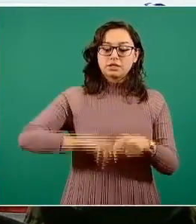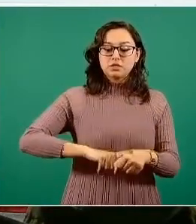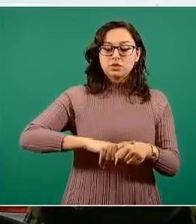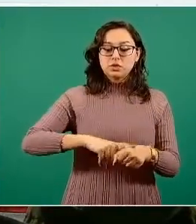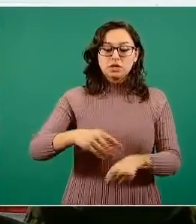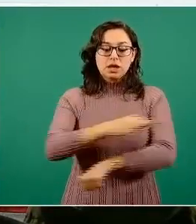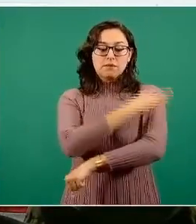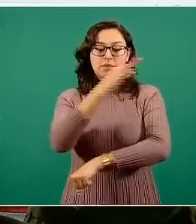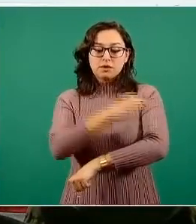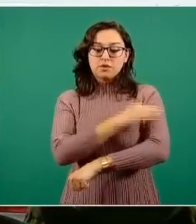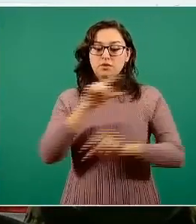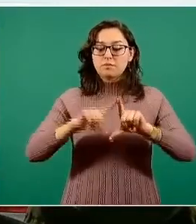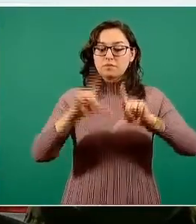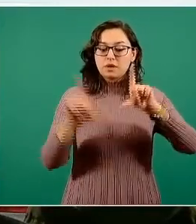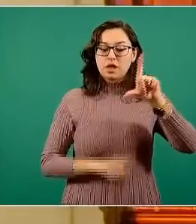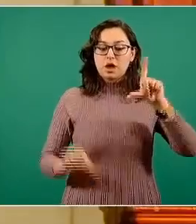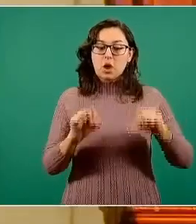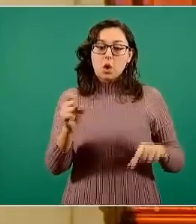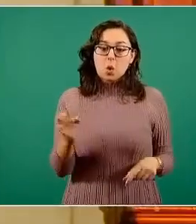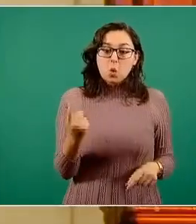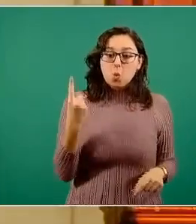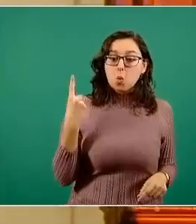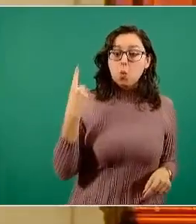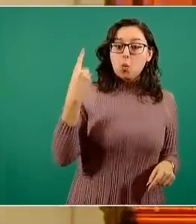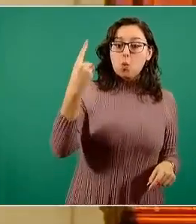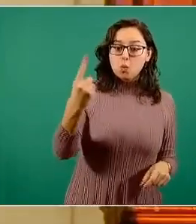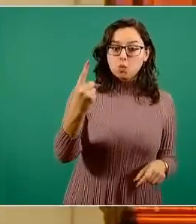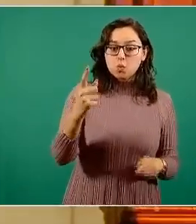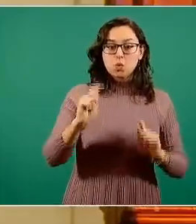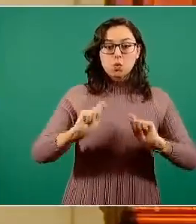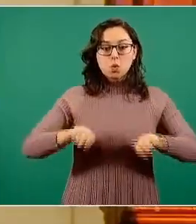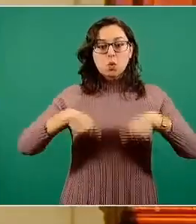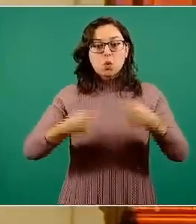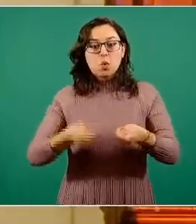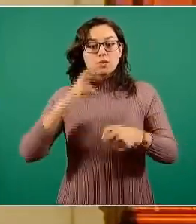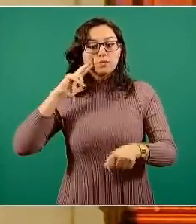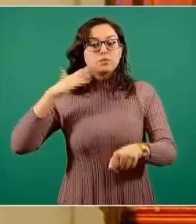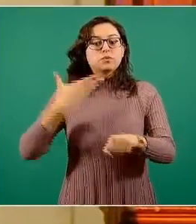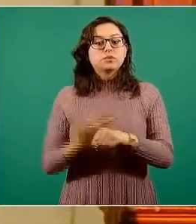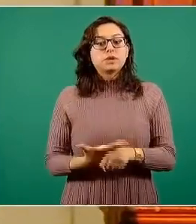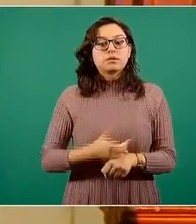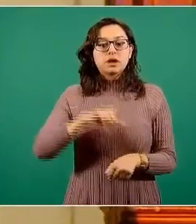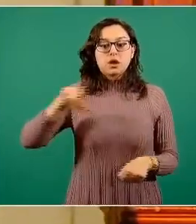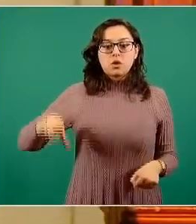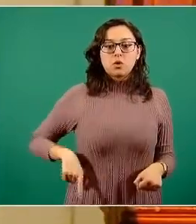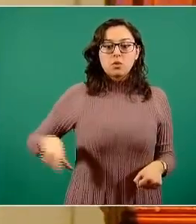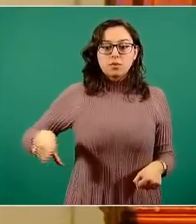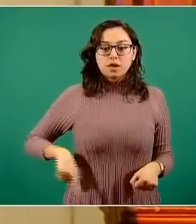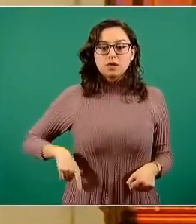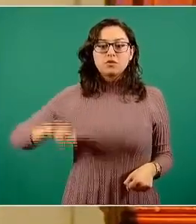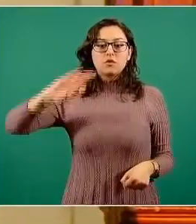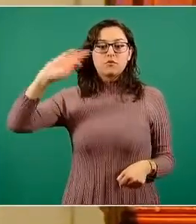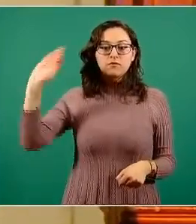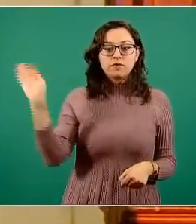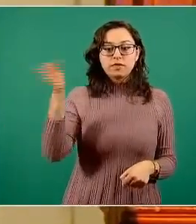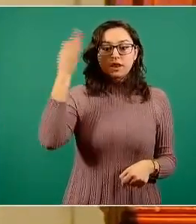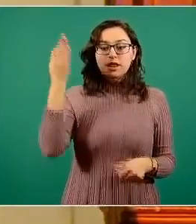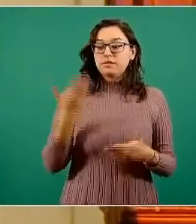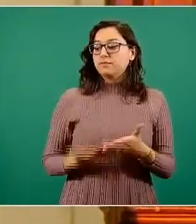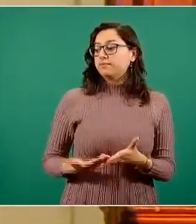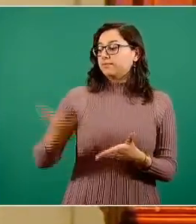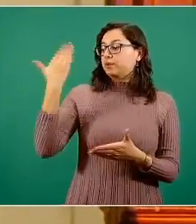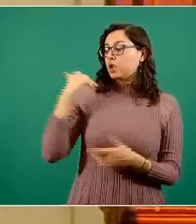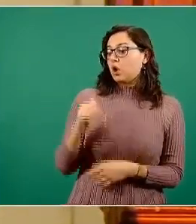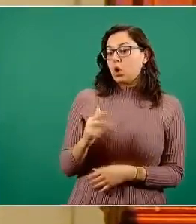es uno solo, es una iniciativa nacional a cargo del Gobierno de México. Se anunció públicamente el 8 de diciembre,